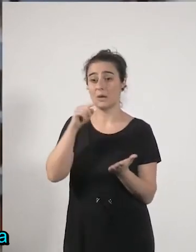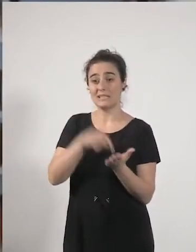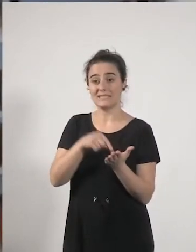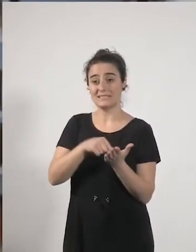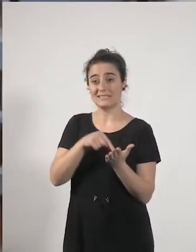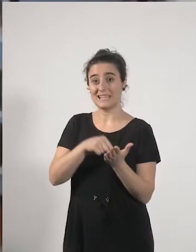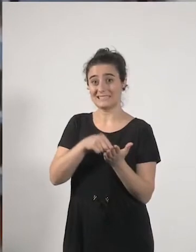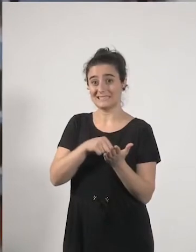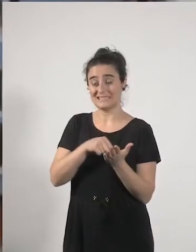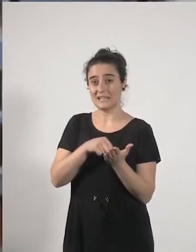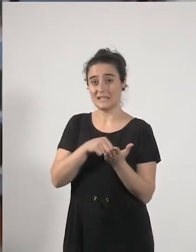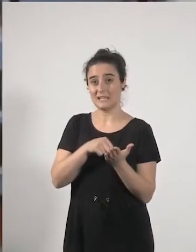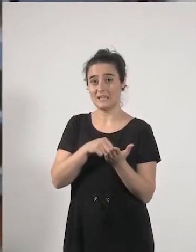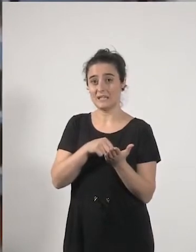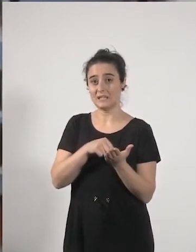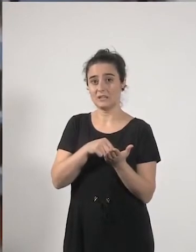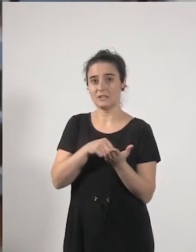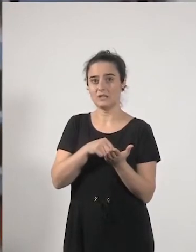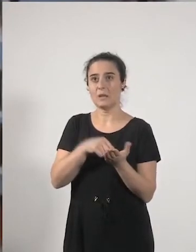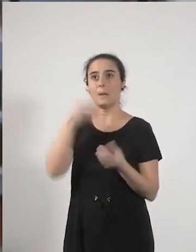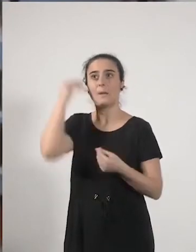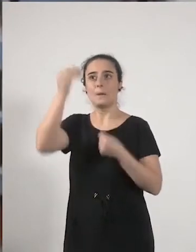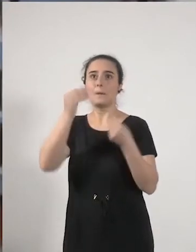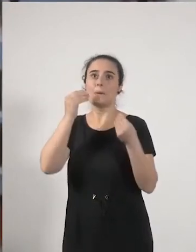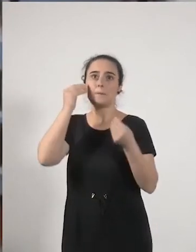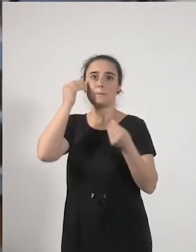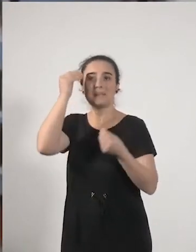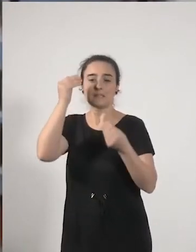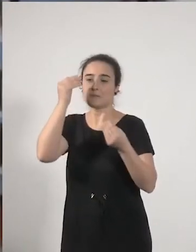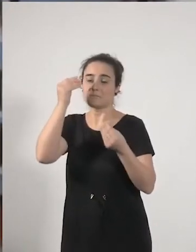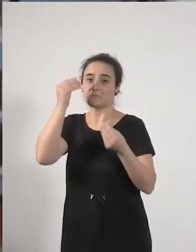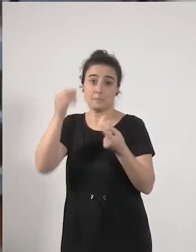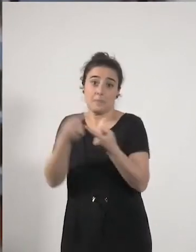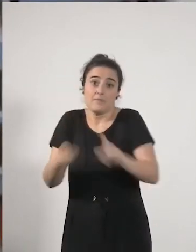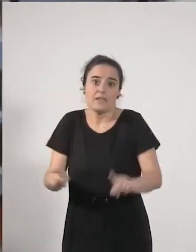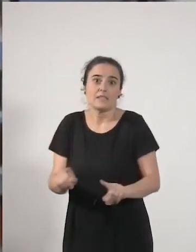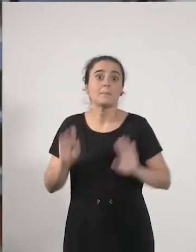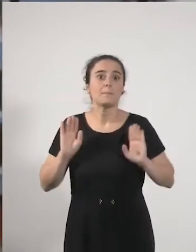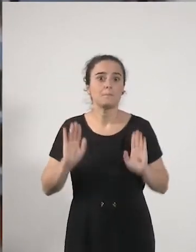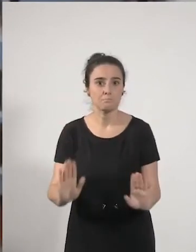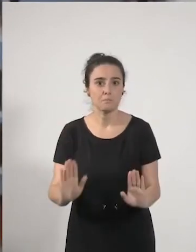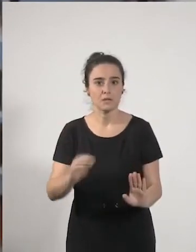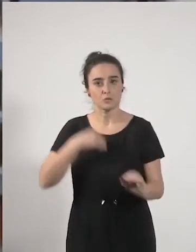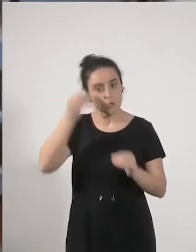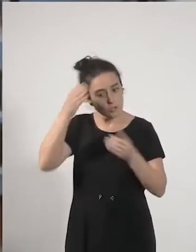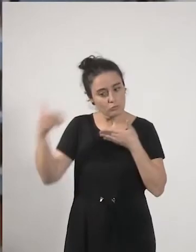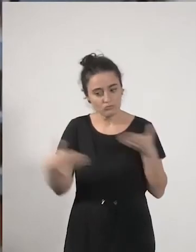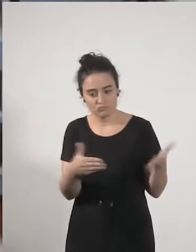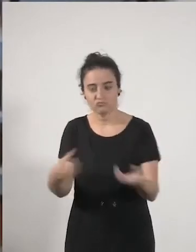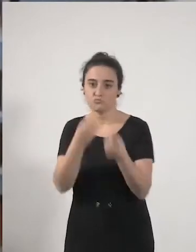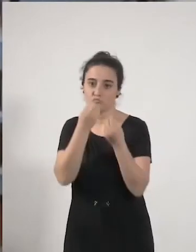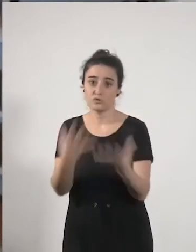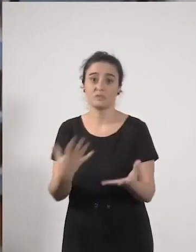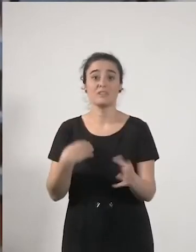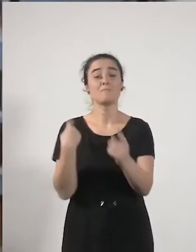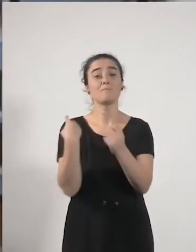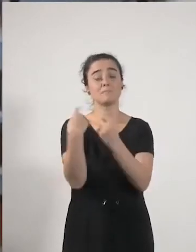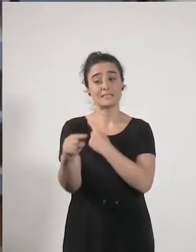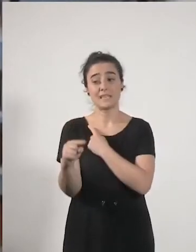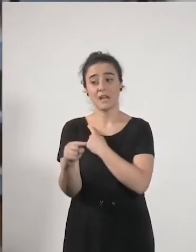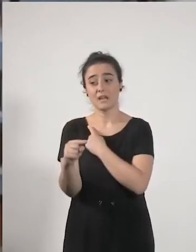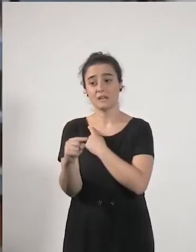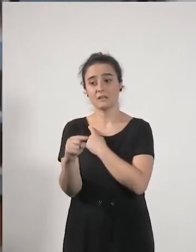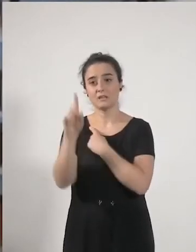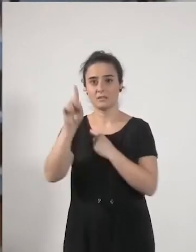tasa no eran los esperados pero yo creo que va en la buena dirección y desde luego el mensaje que se está mandando